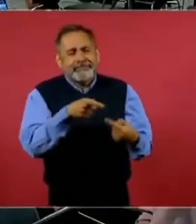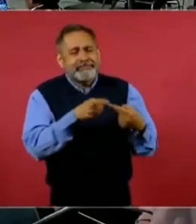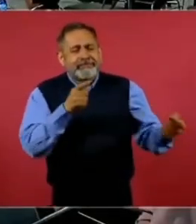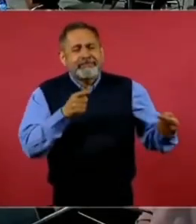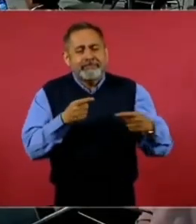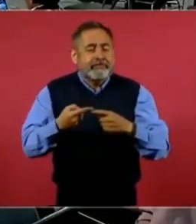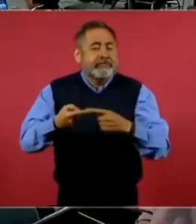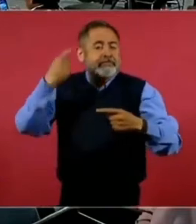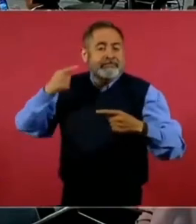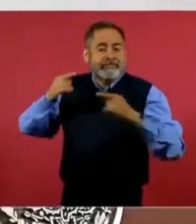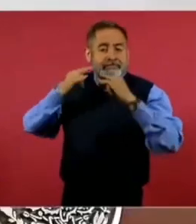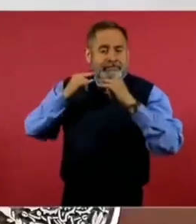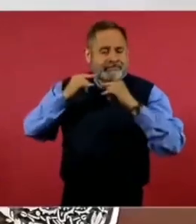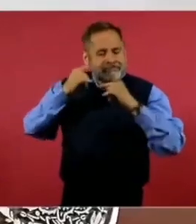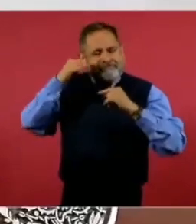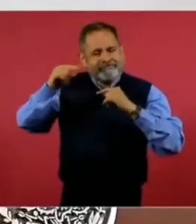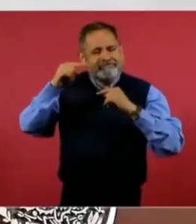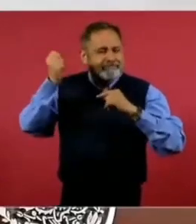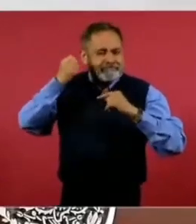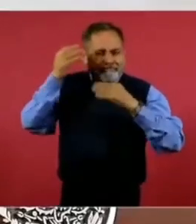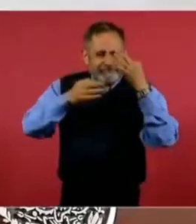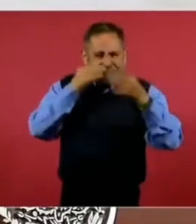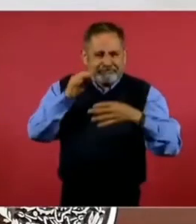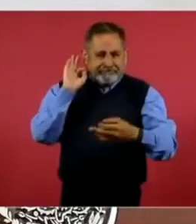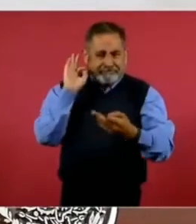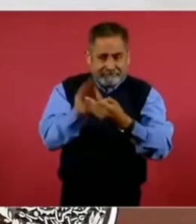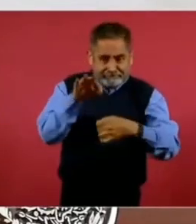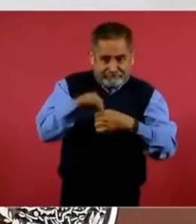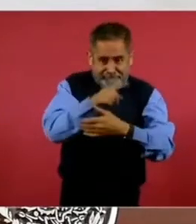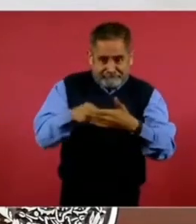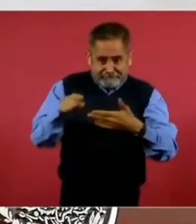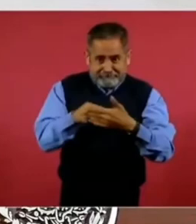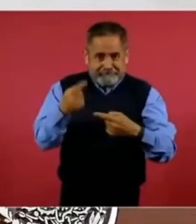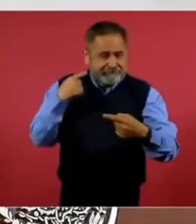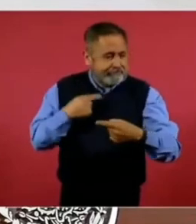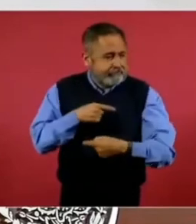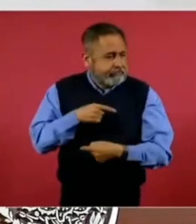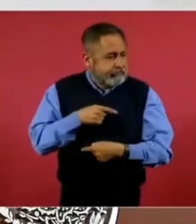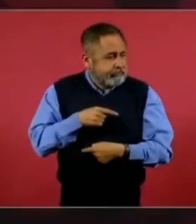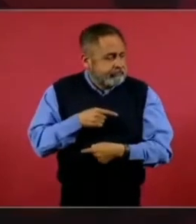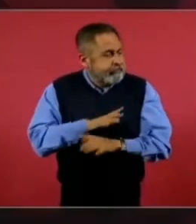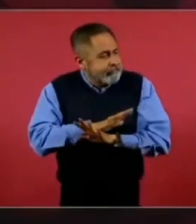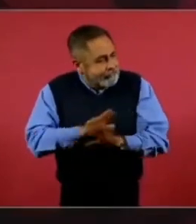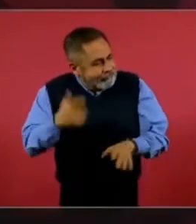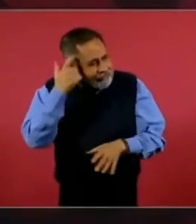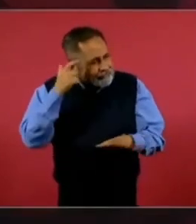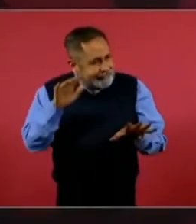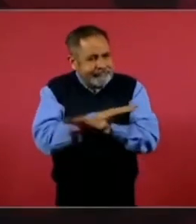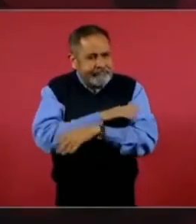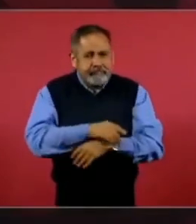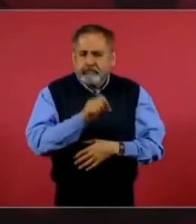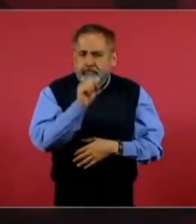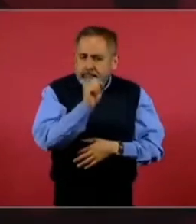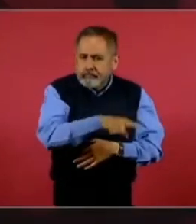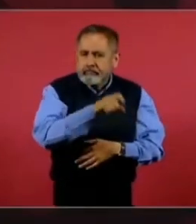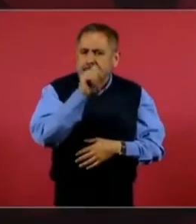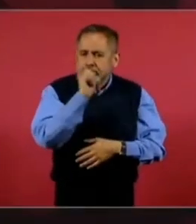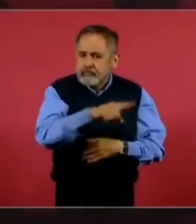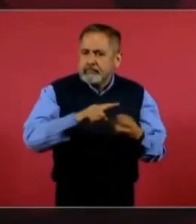toda la campaña. Por eso hablo de que no quieren cambiar, porque están con lo mismo.